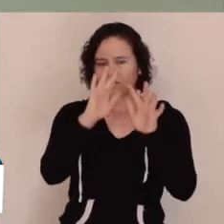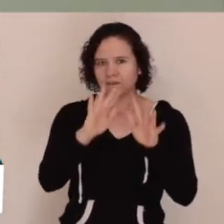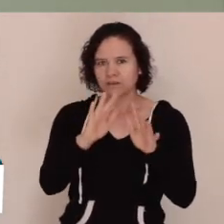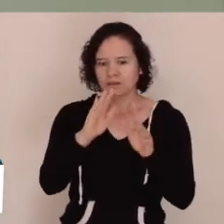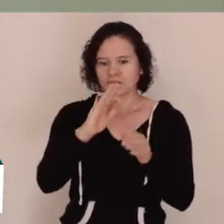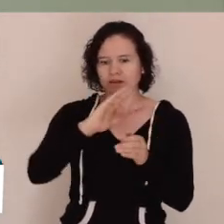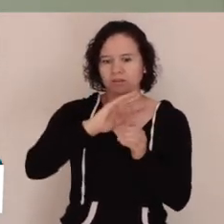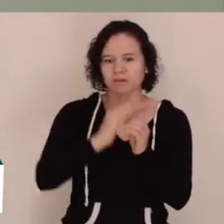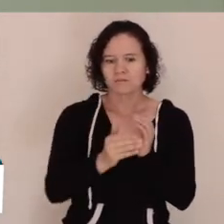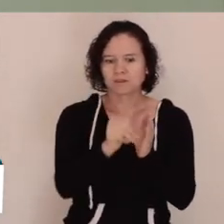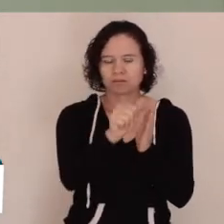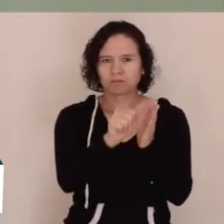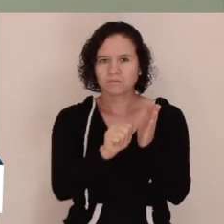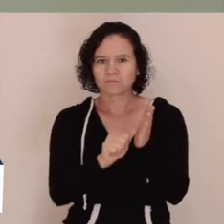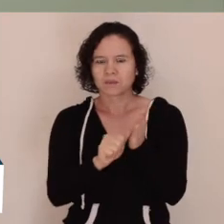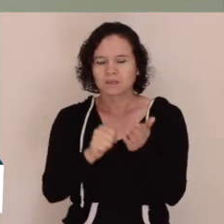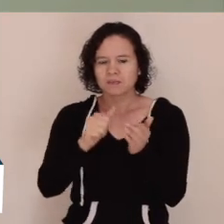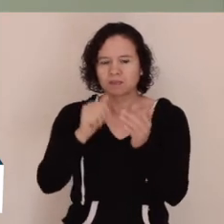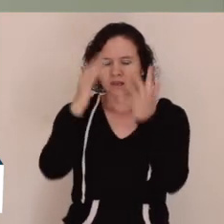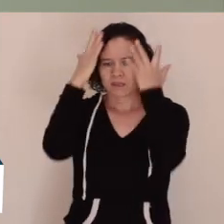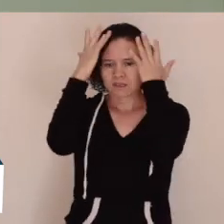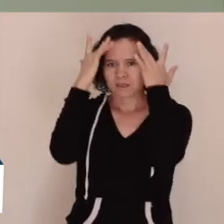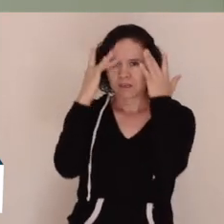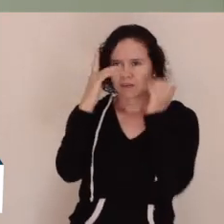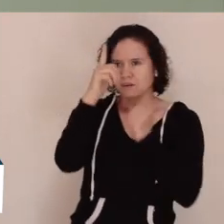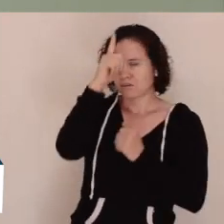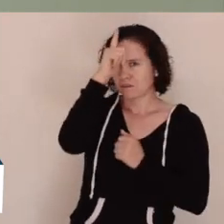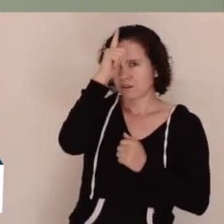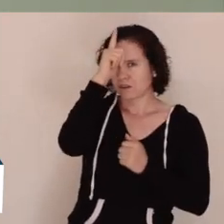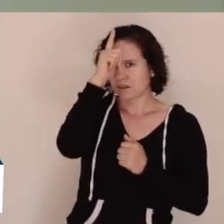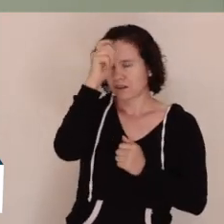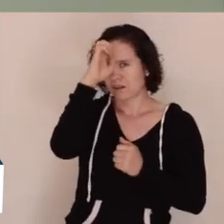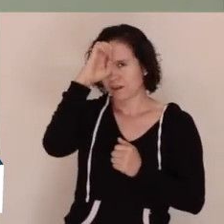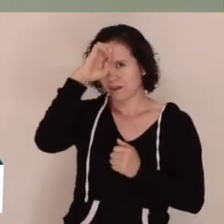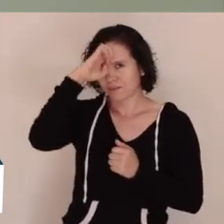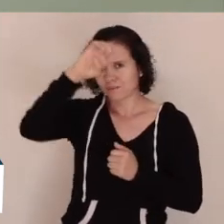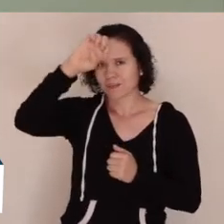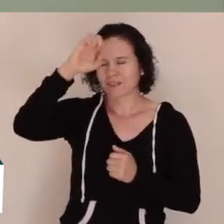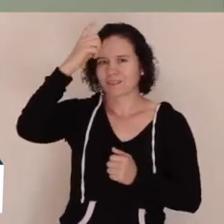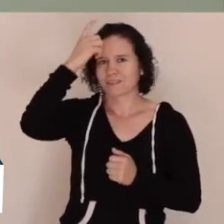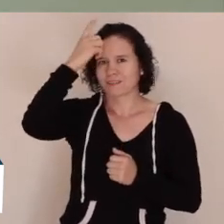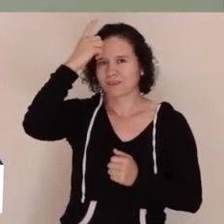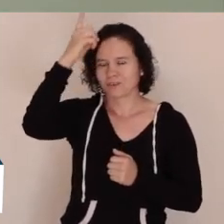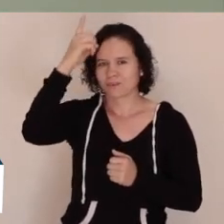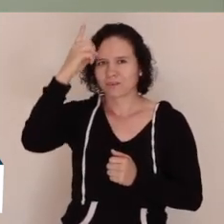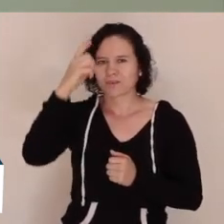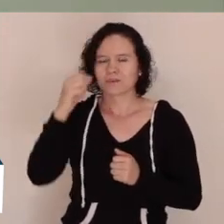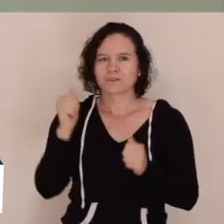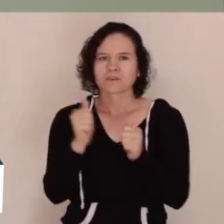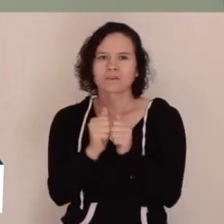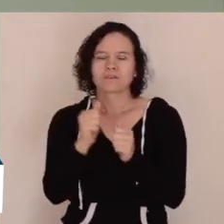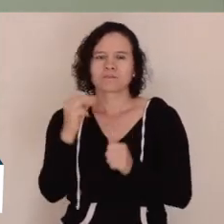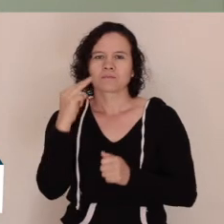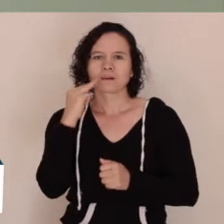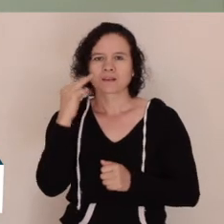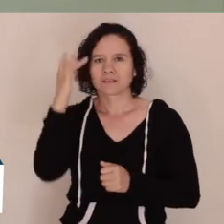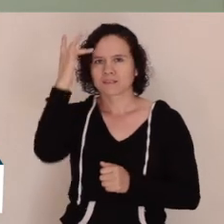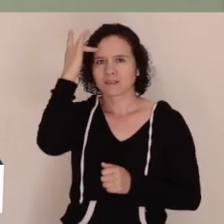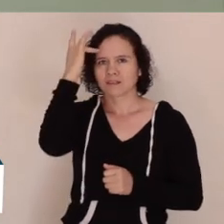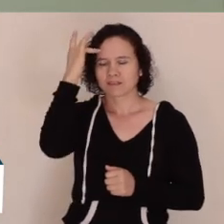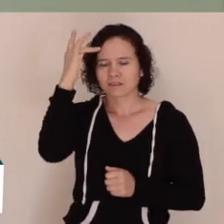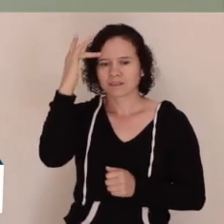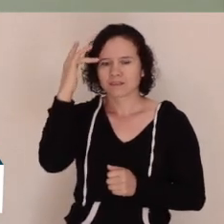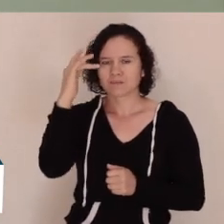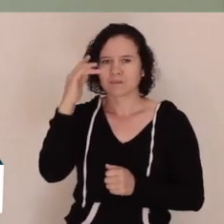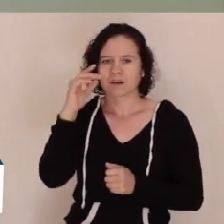este mes llenos de experiencias de Dios, llenos de la amistad con Dios y como María Santísima, escuchemos la palabra,